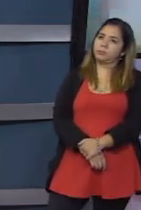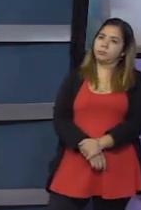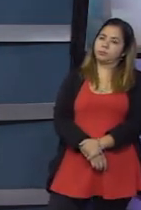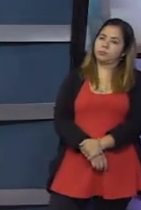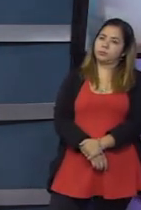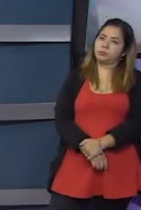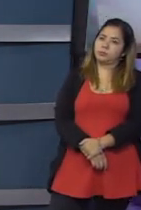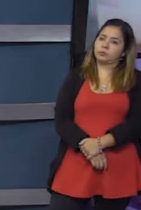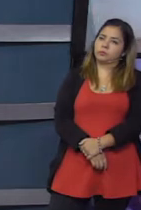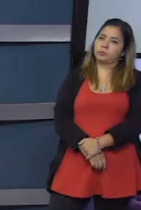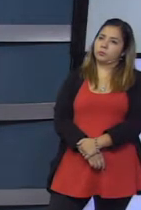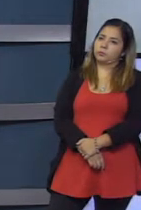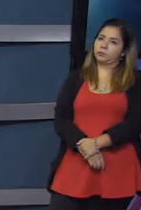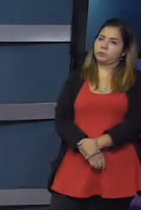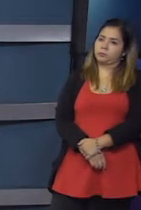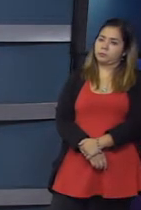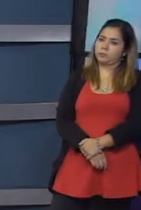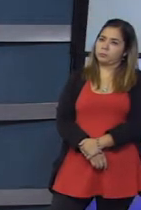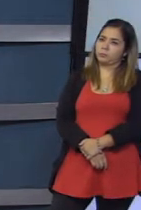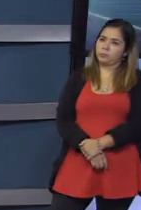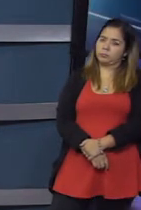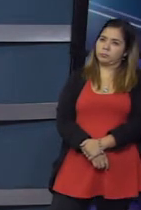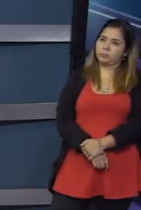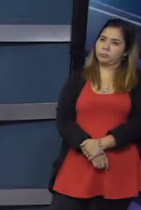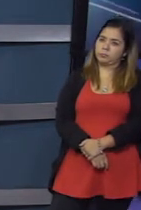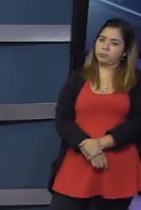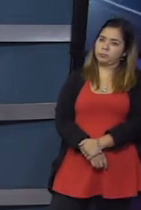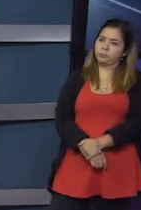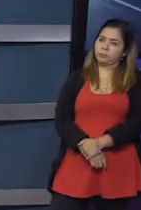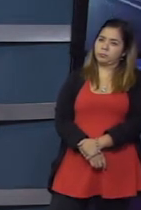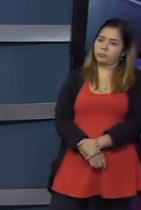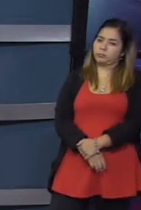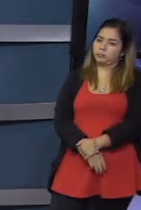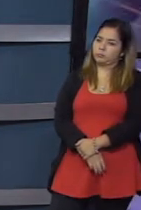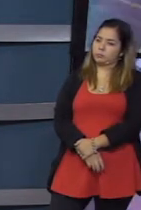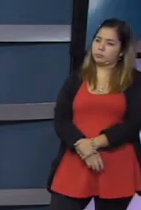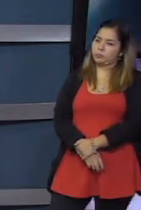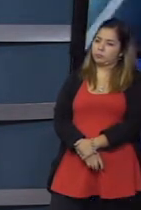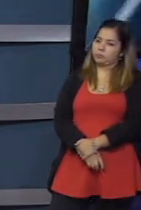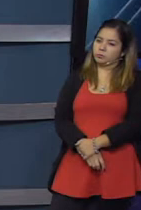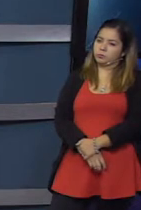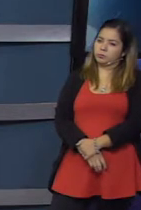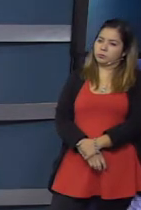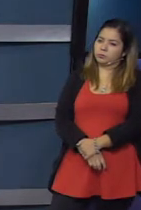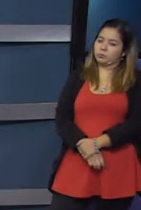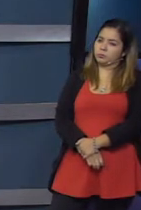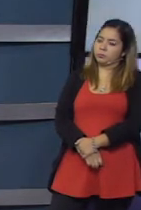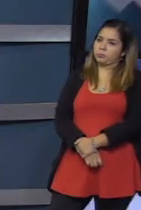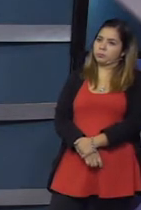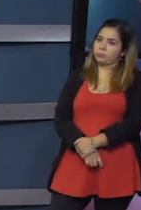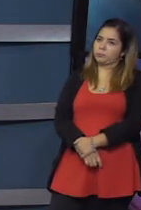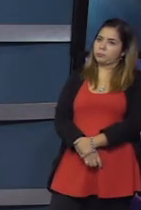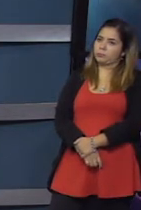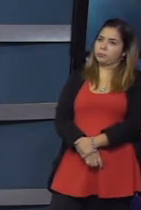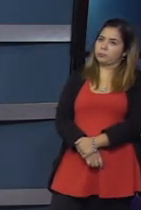nos enteremos que un estamento del Estado que depende directamente del Poder